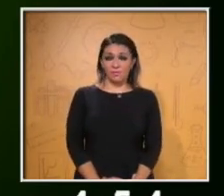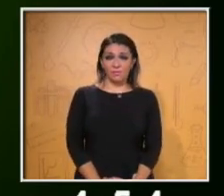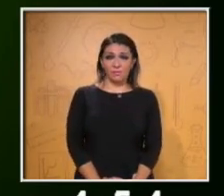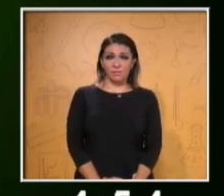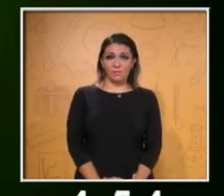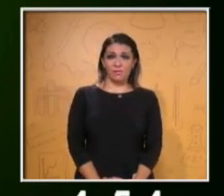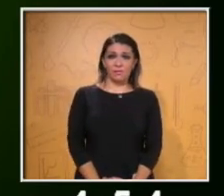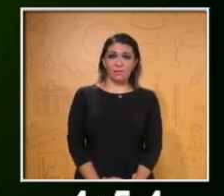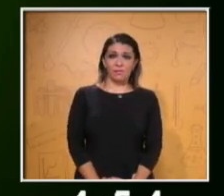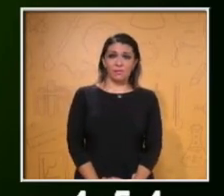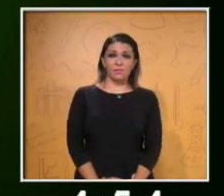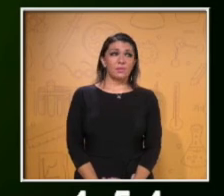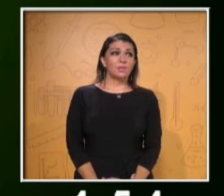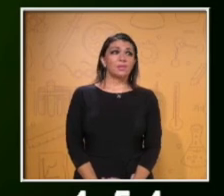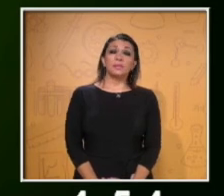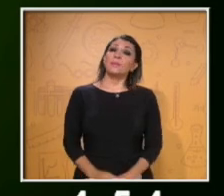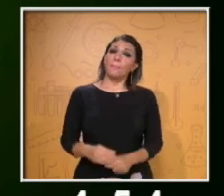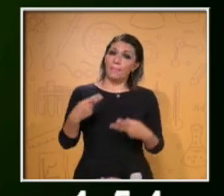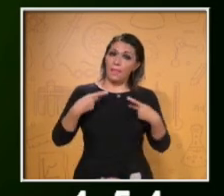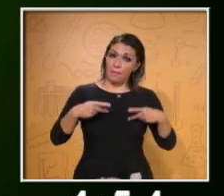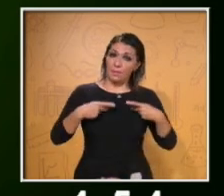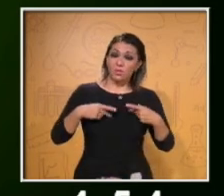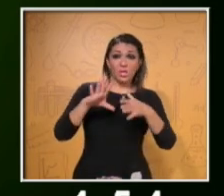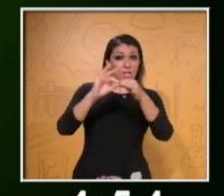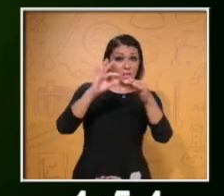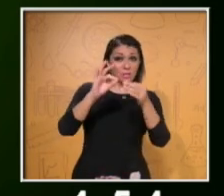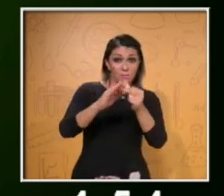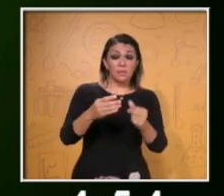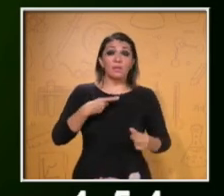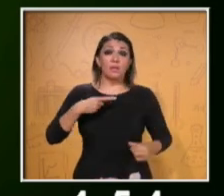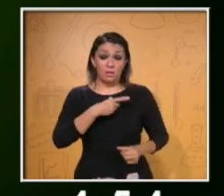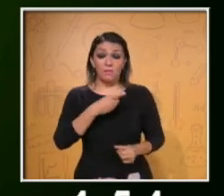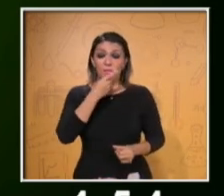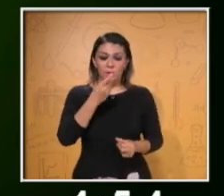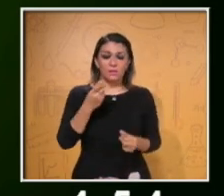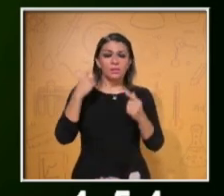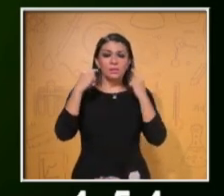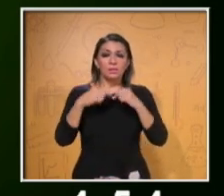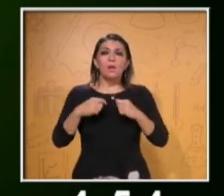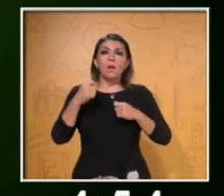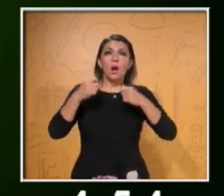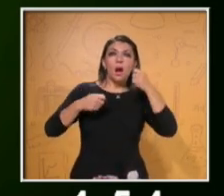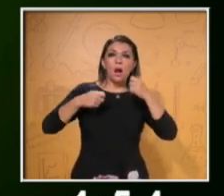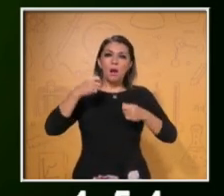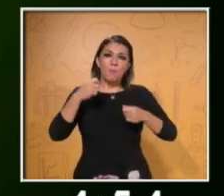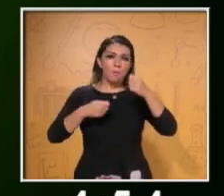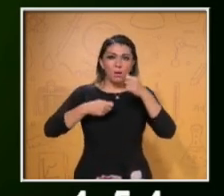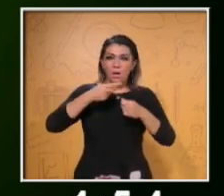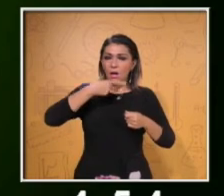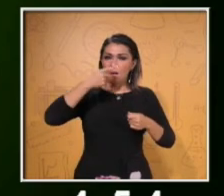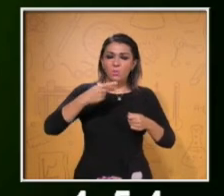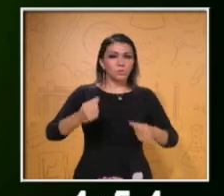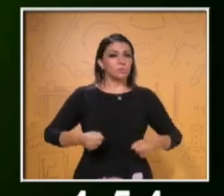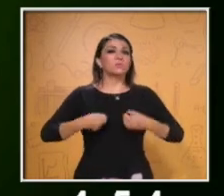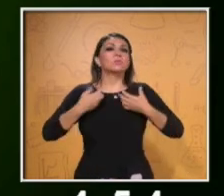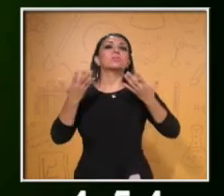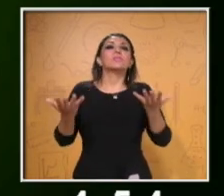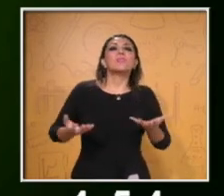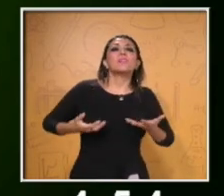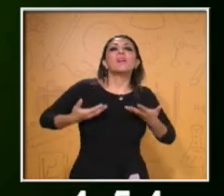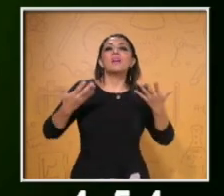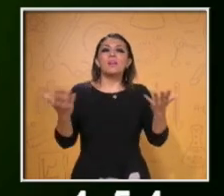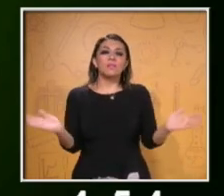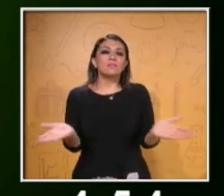El buen orador debe tener en cuenta el poder expresivo de su voz y procurar transmitir entusiasmo por la